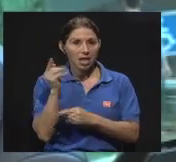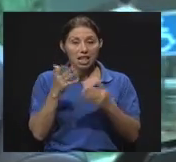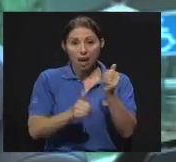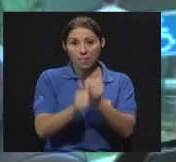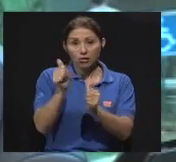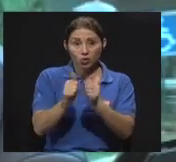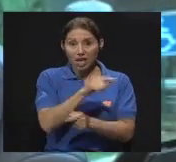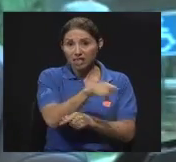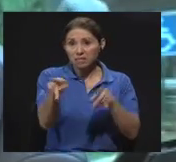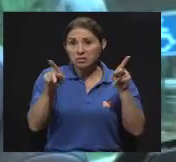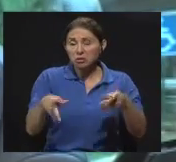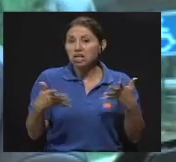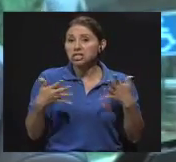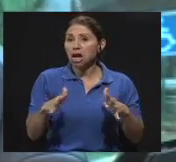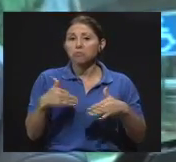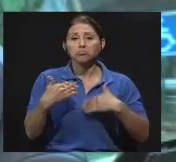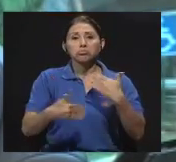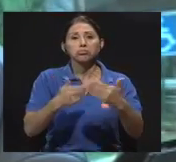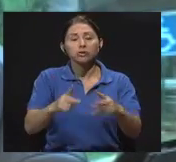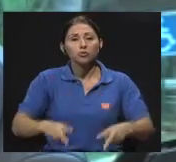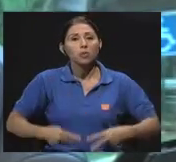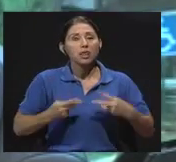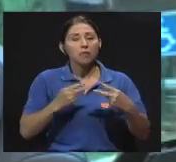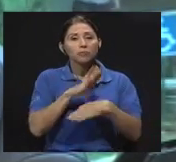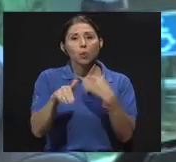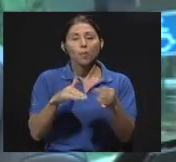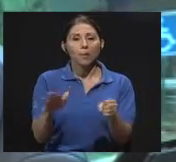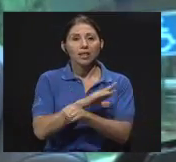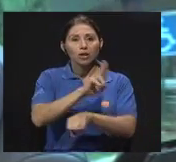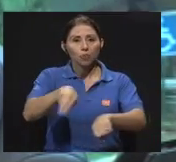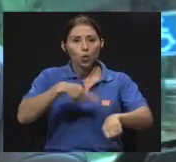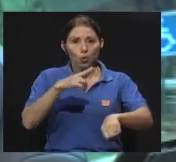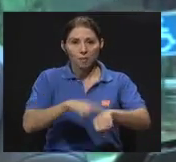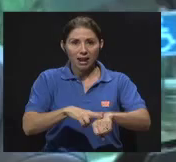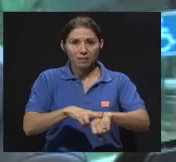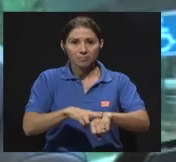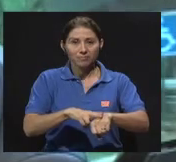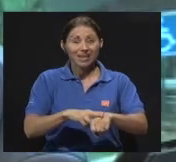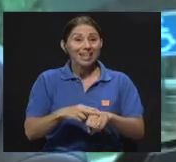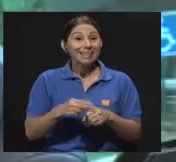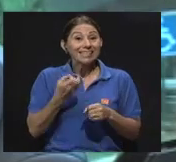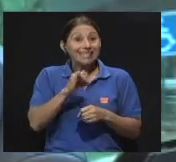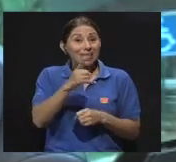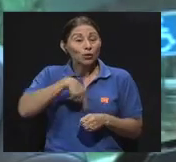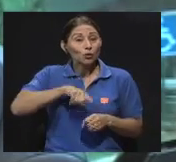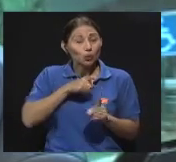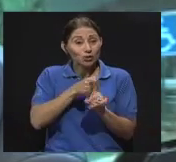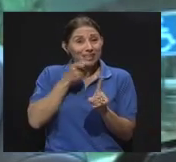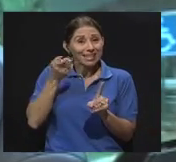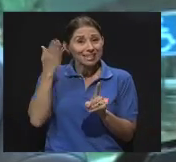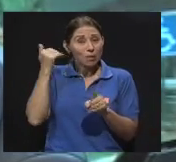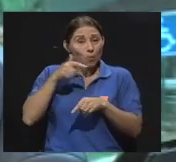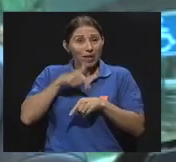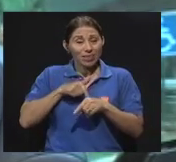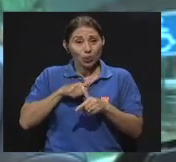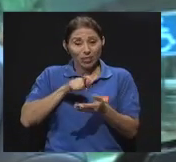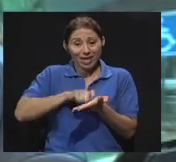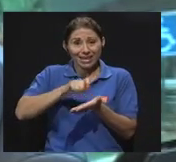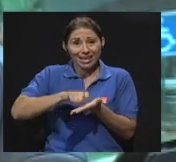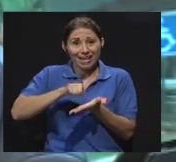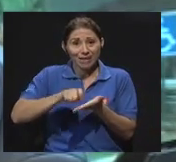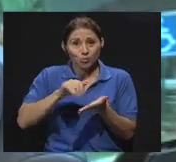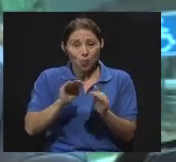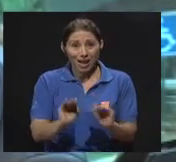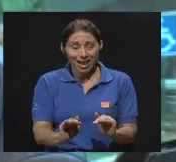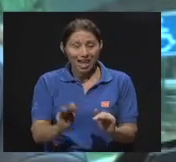ya están haciendo su vida completamente normal. Sí, el oído humano, desde que estamos en escuela primaria, aprendemos que se divide en tres partes, ¿verdad?,